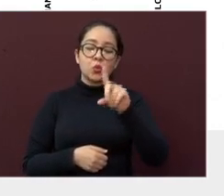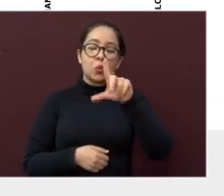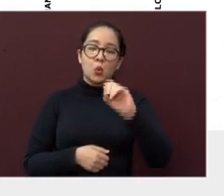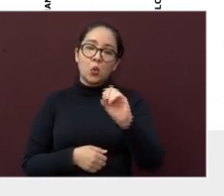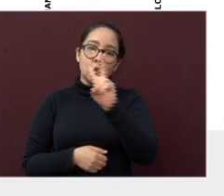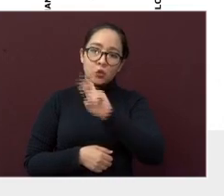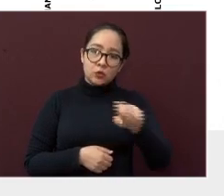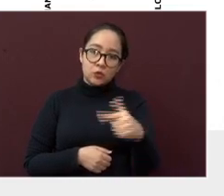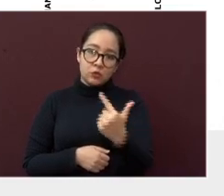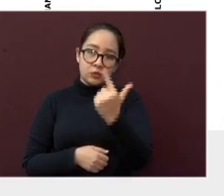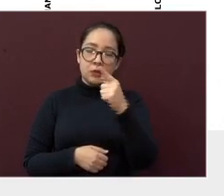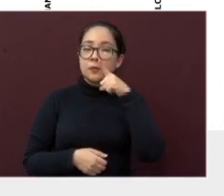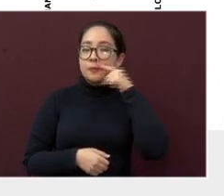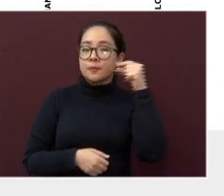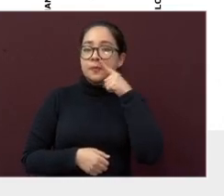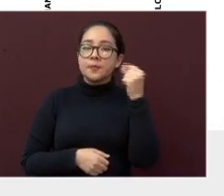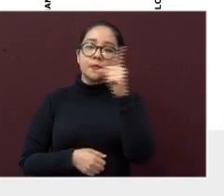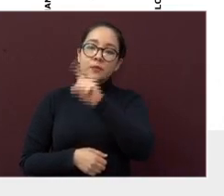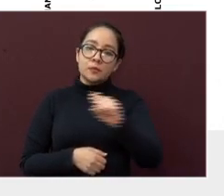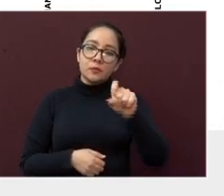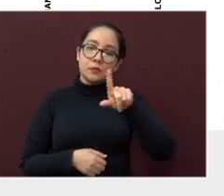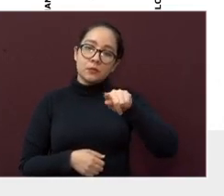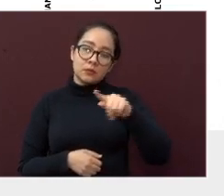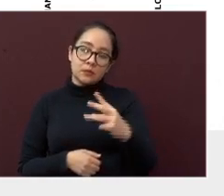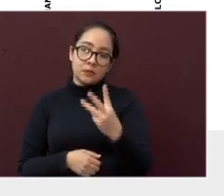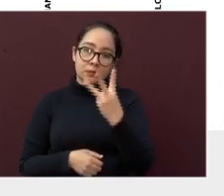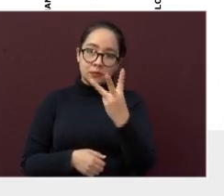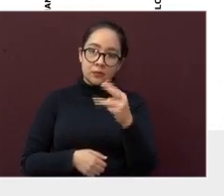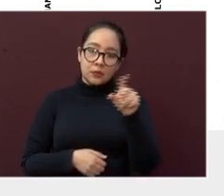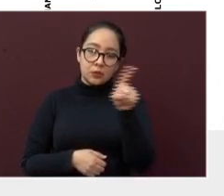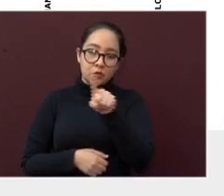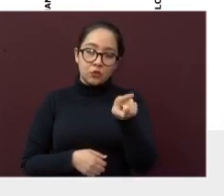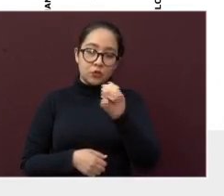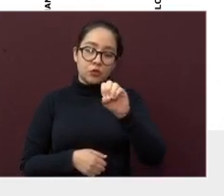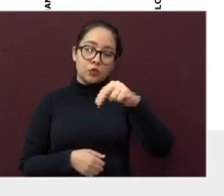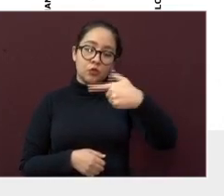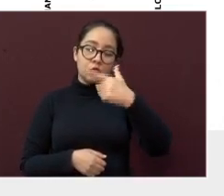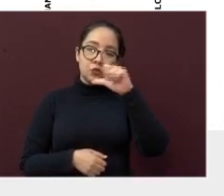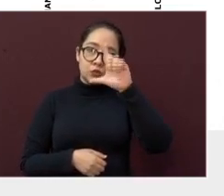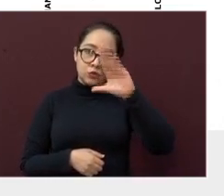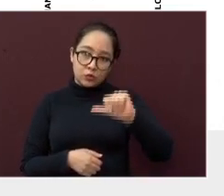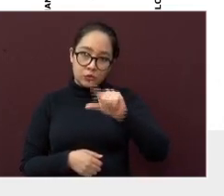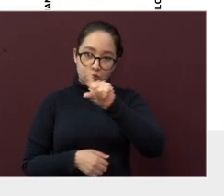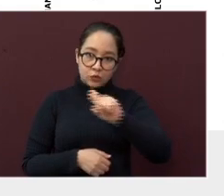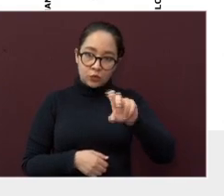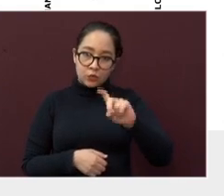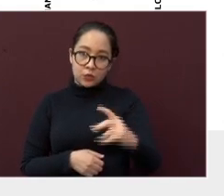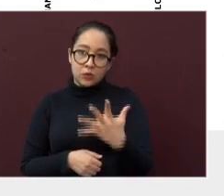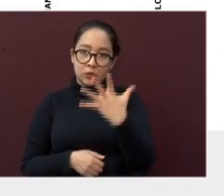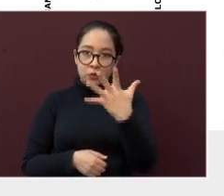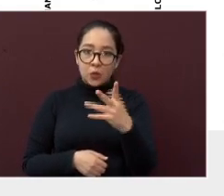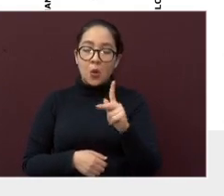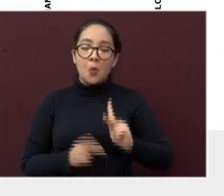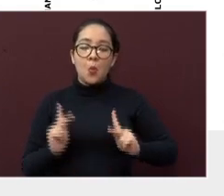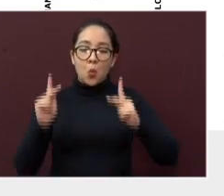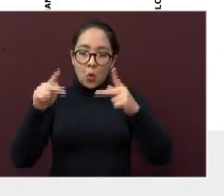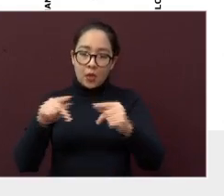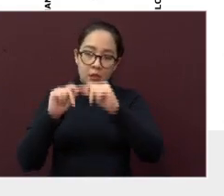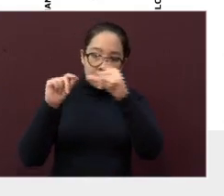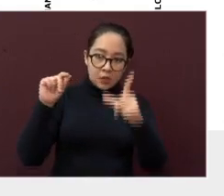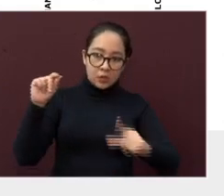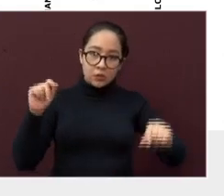Emiliano Zapata, 173. Zongolica, 135. Puente Nacional,